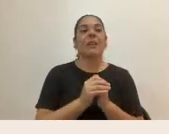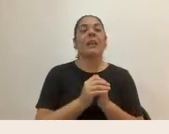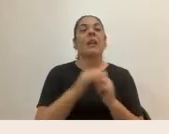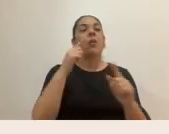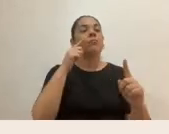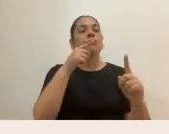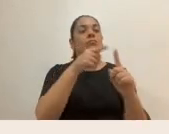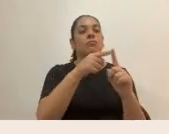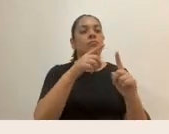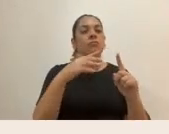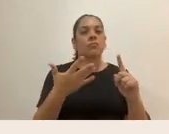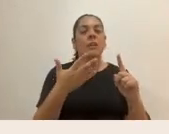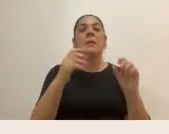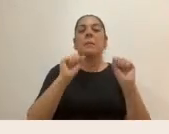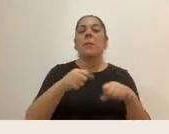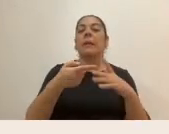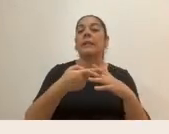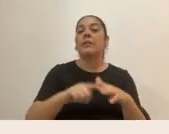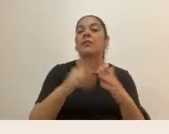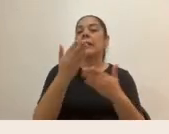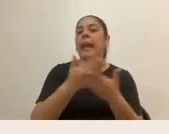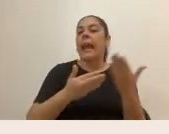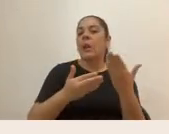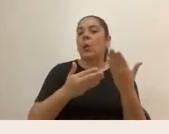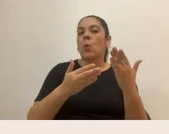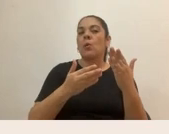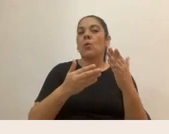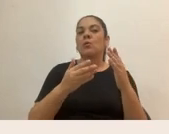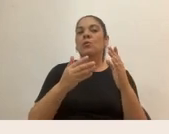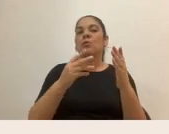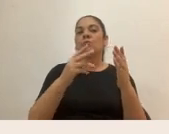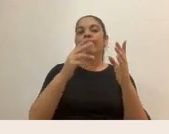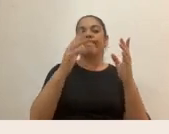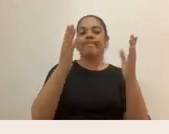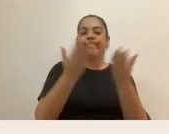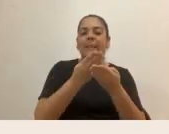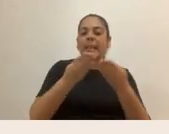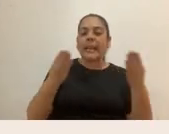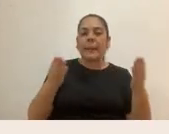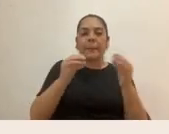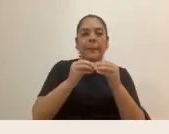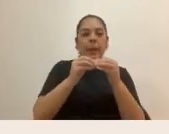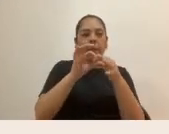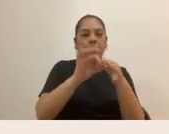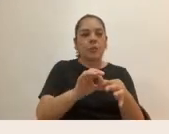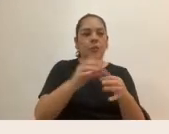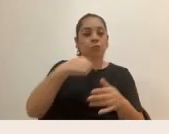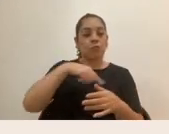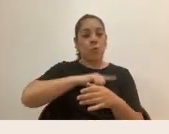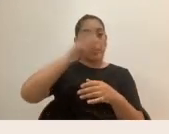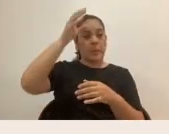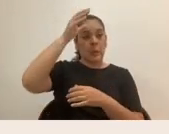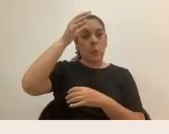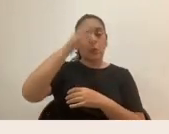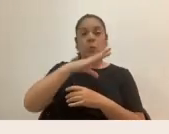de poder introducir algunos elementos como más de nuestra cultura y nuestra sociedad que ha